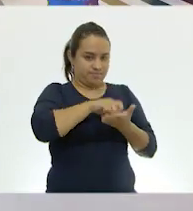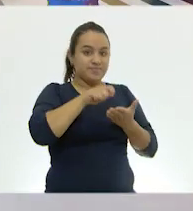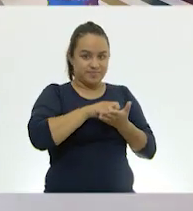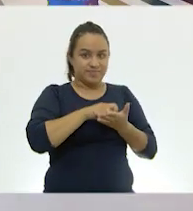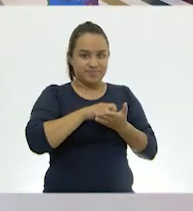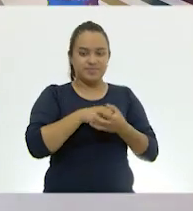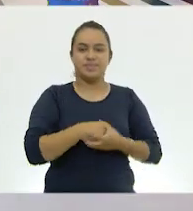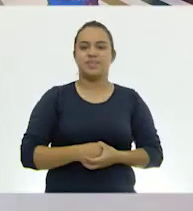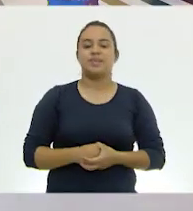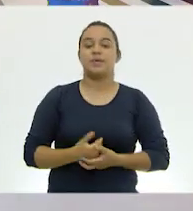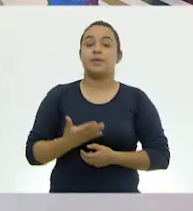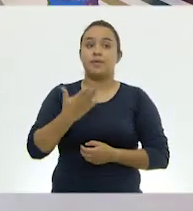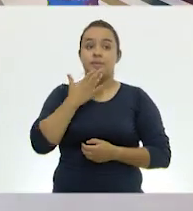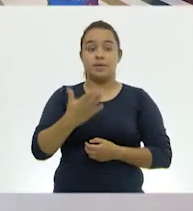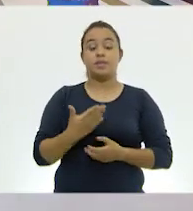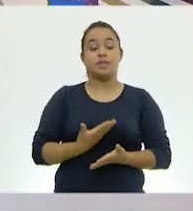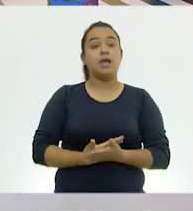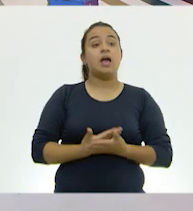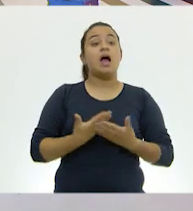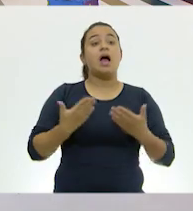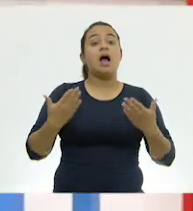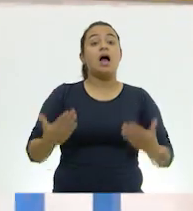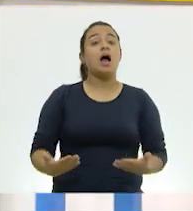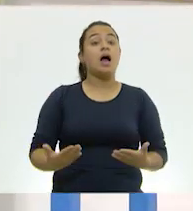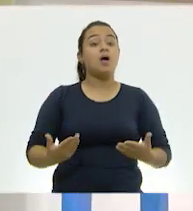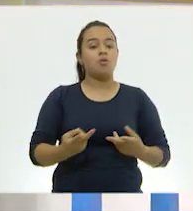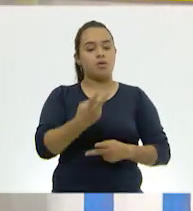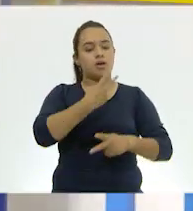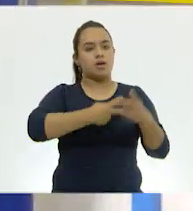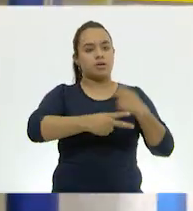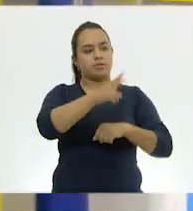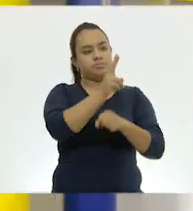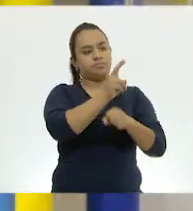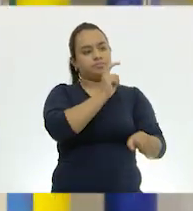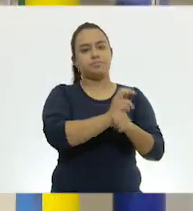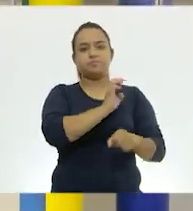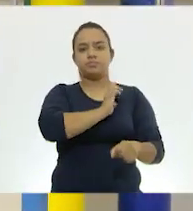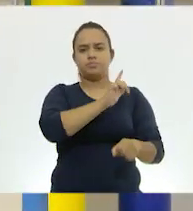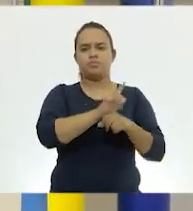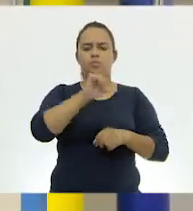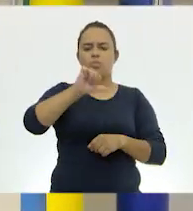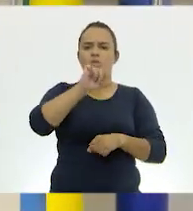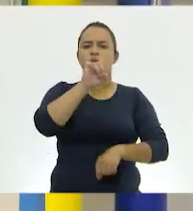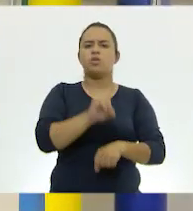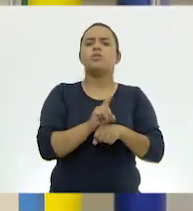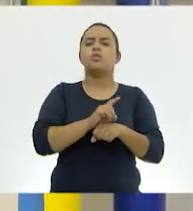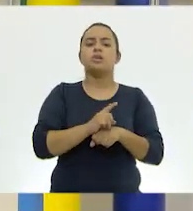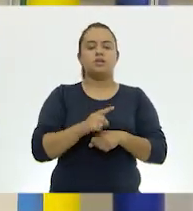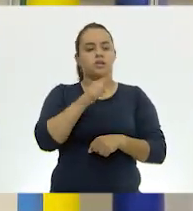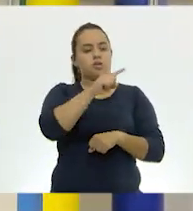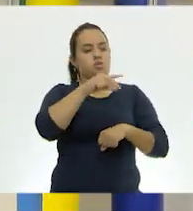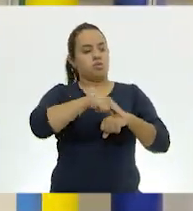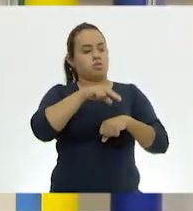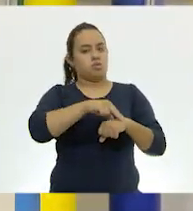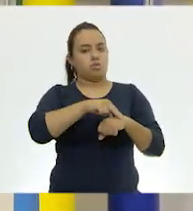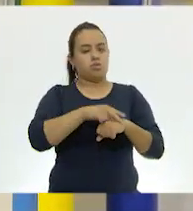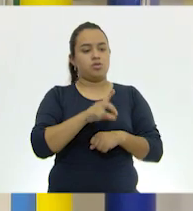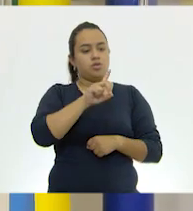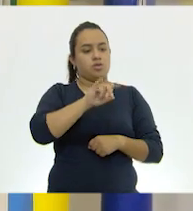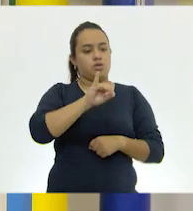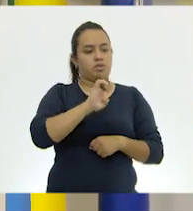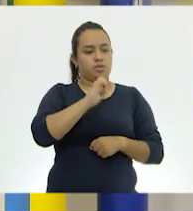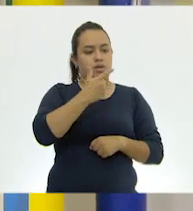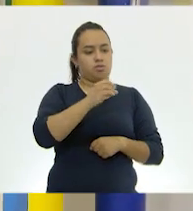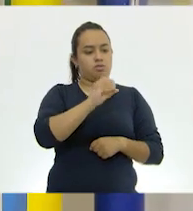Muy bien, pues entonces tenemos ahora a nuestro invitado especial del día de hoy, que es el doctor Diego